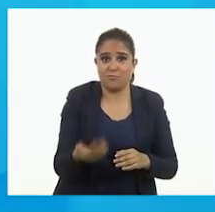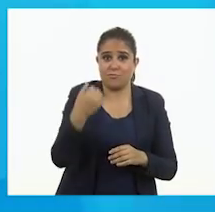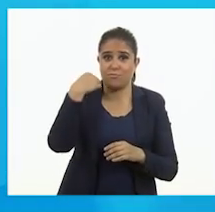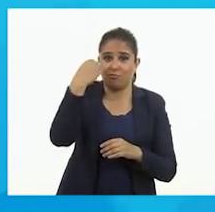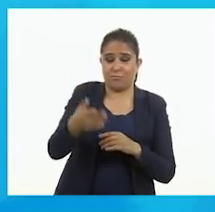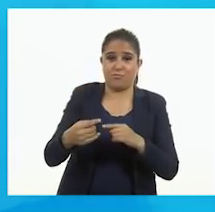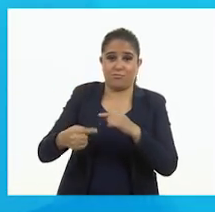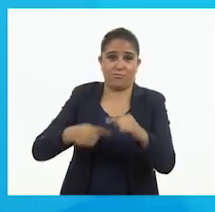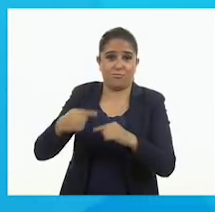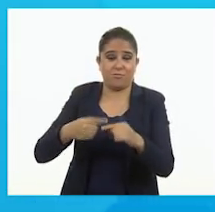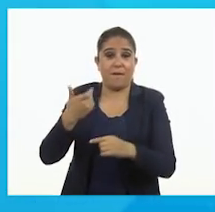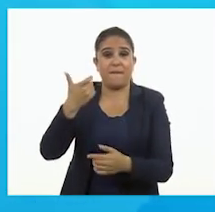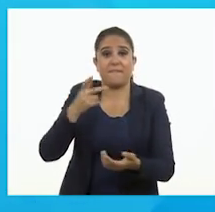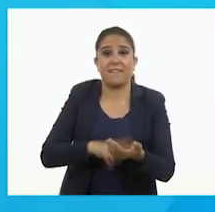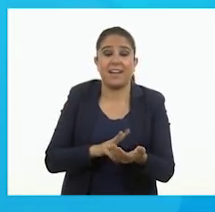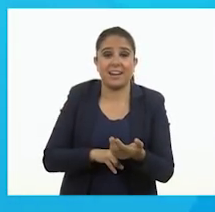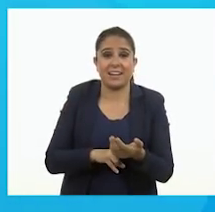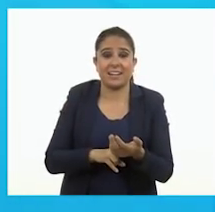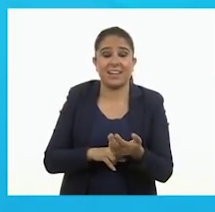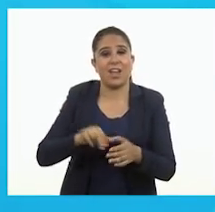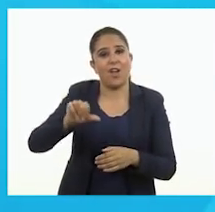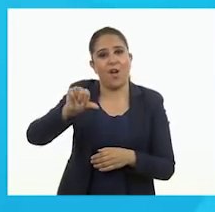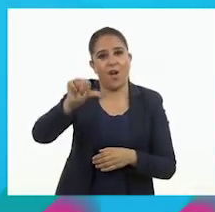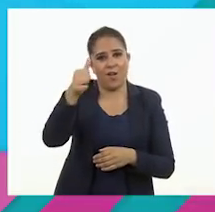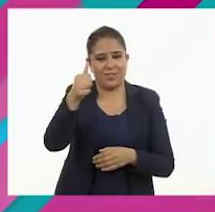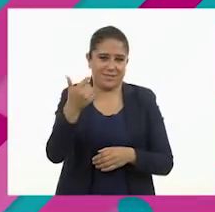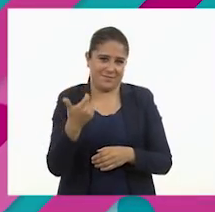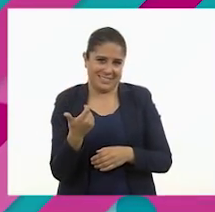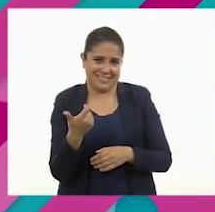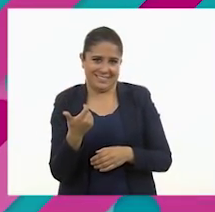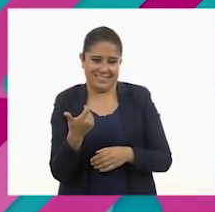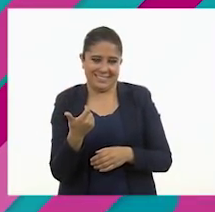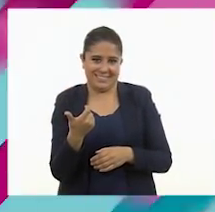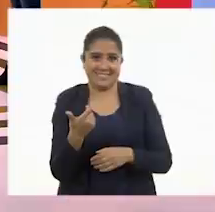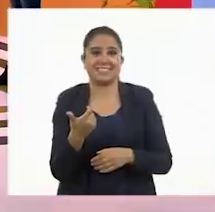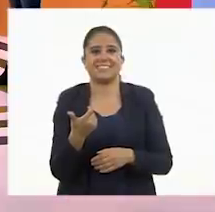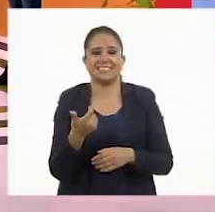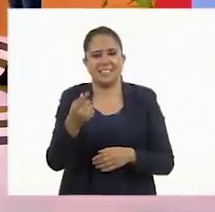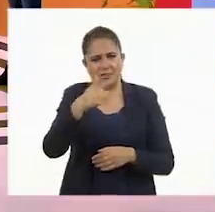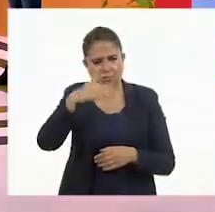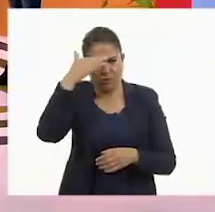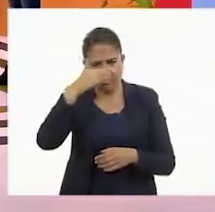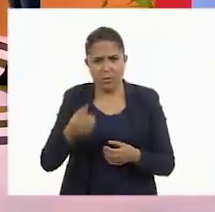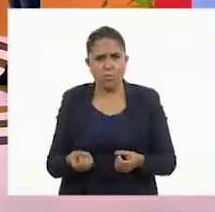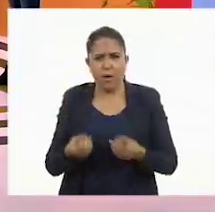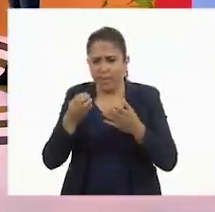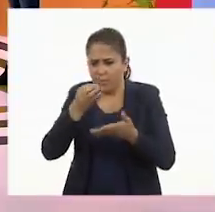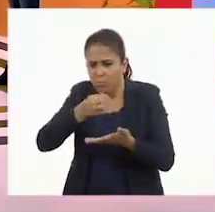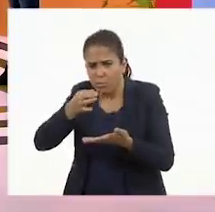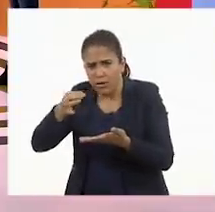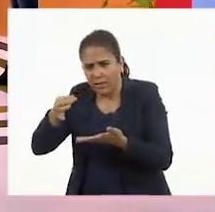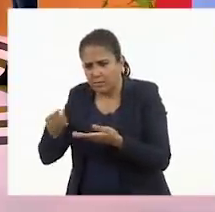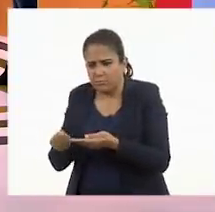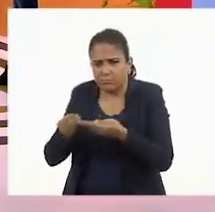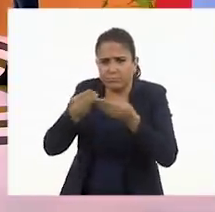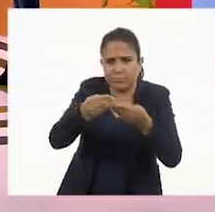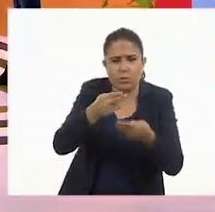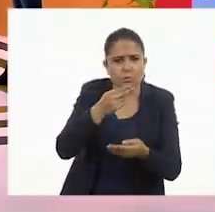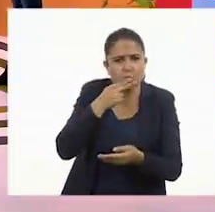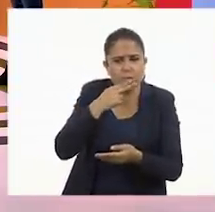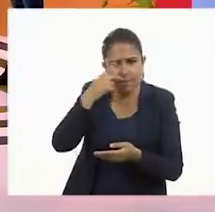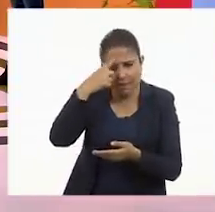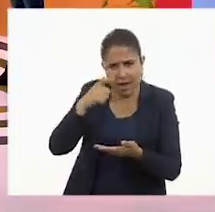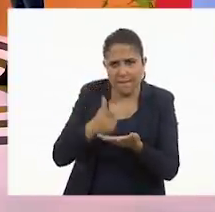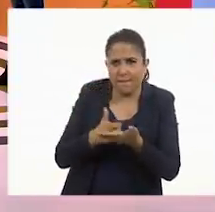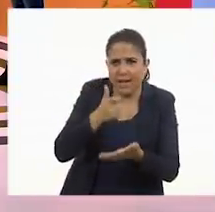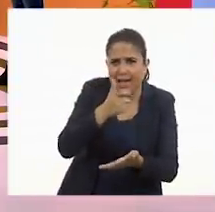Y el yoyo vale once pesos. Debemos de saber cuántas monedas vamos a ocupar para